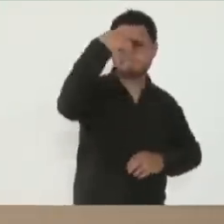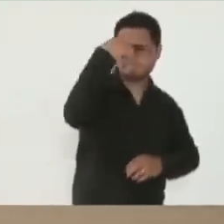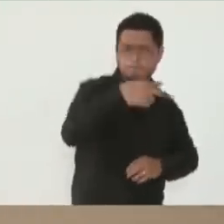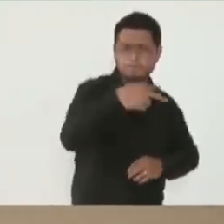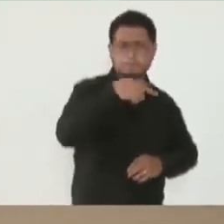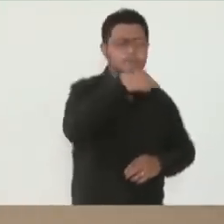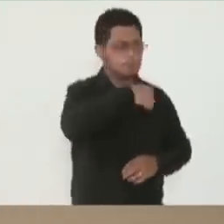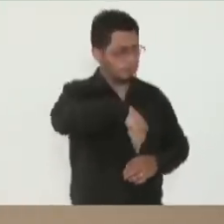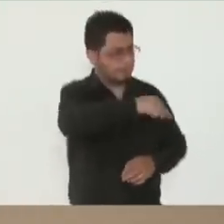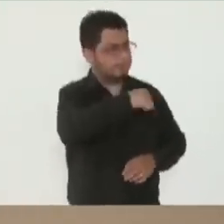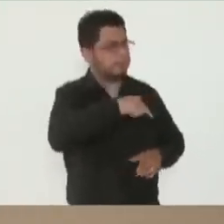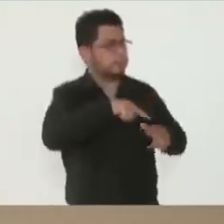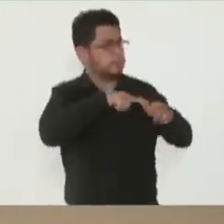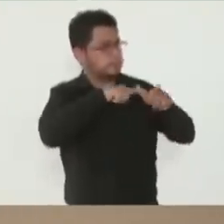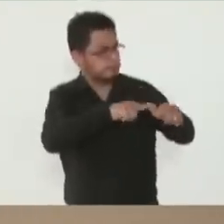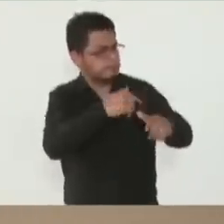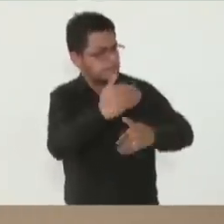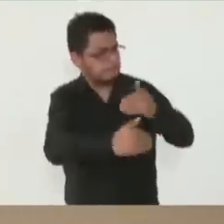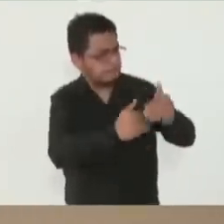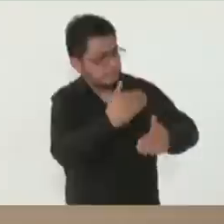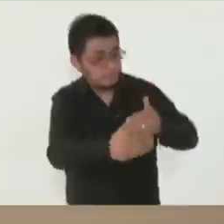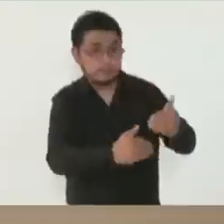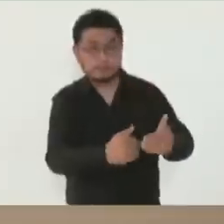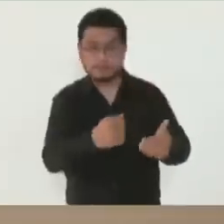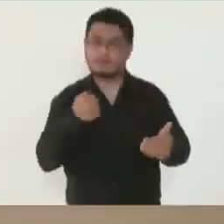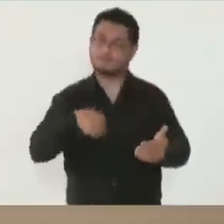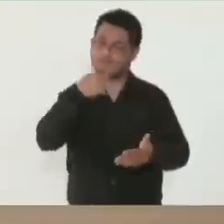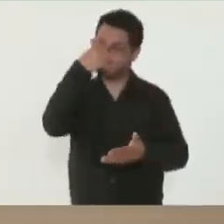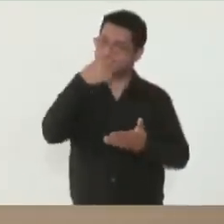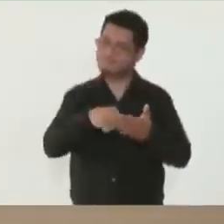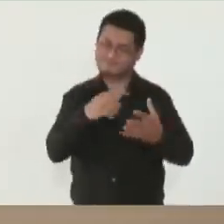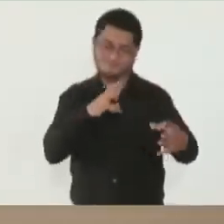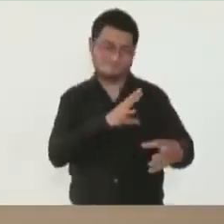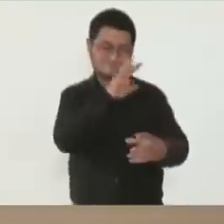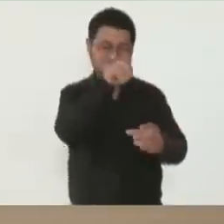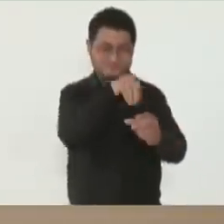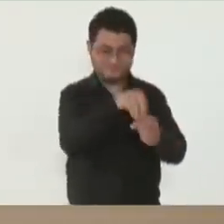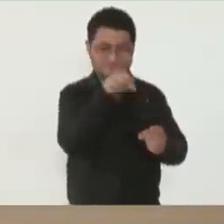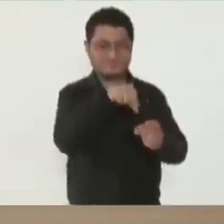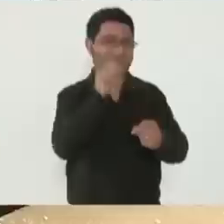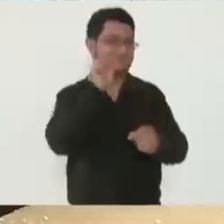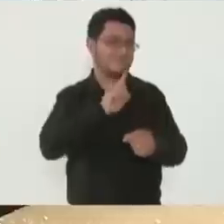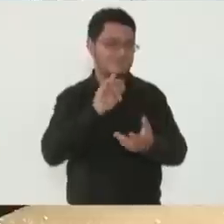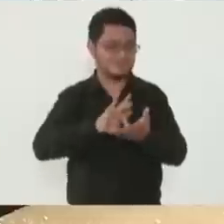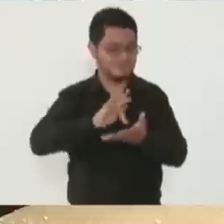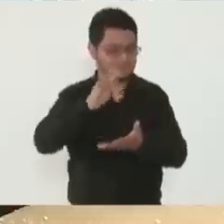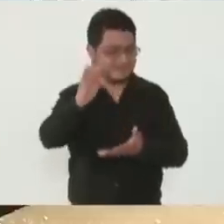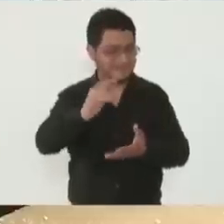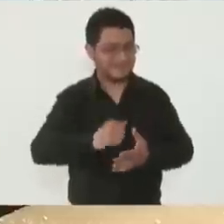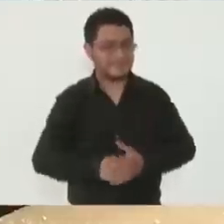línea porque creo firmemente en la inclusión de las mujeres en la vida productiva de este país. Muchas gracias.